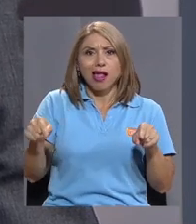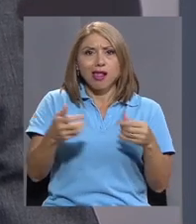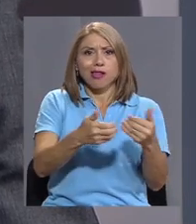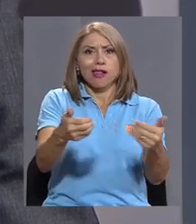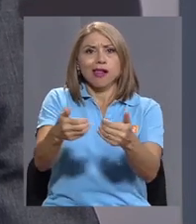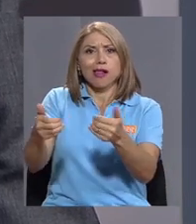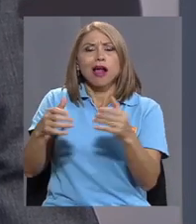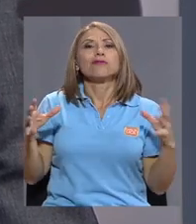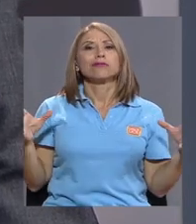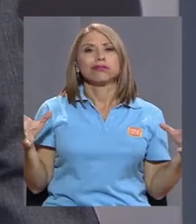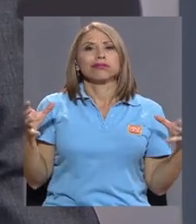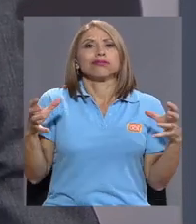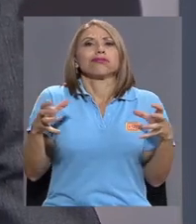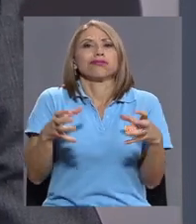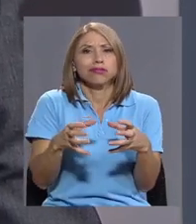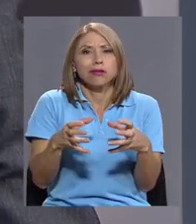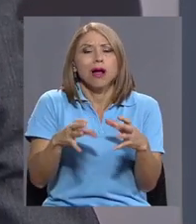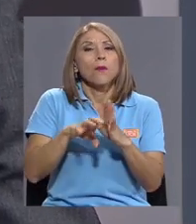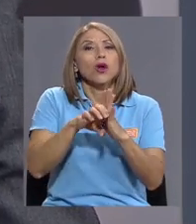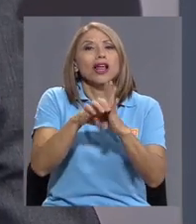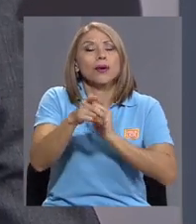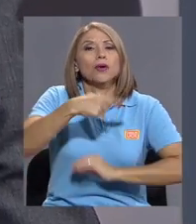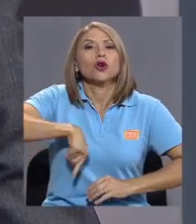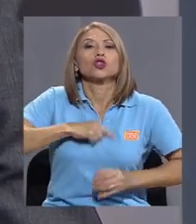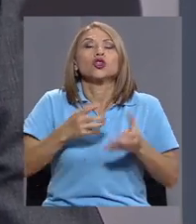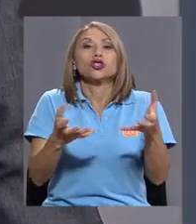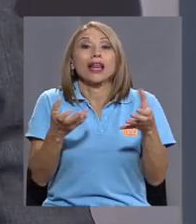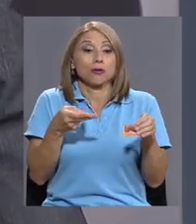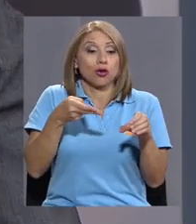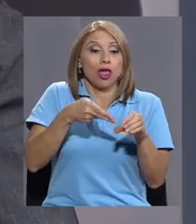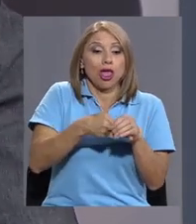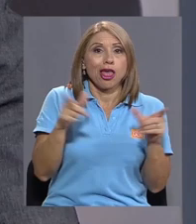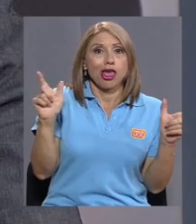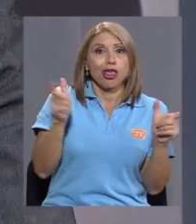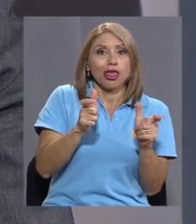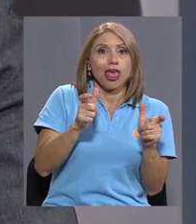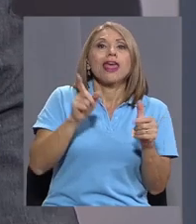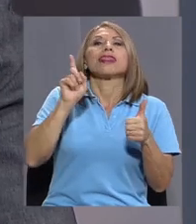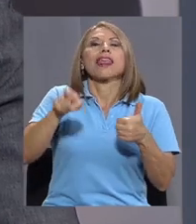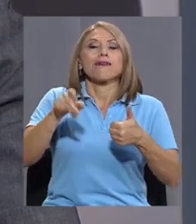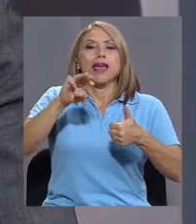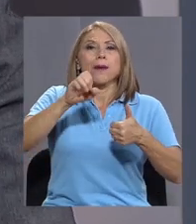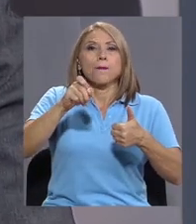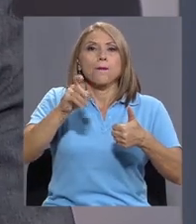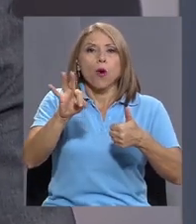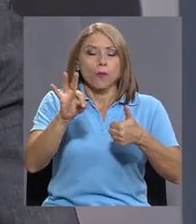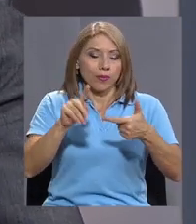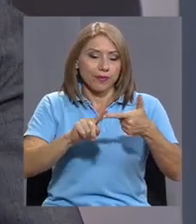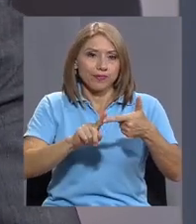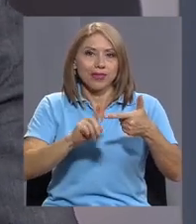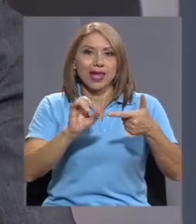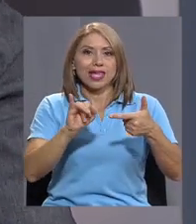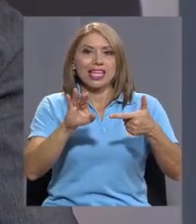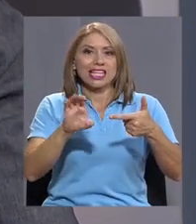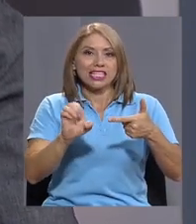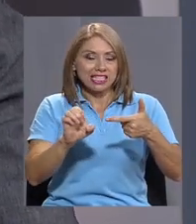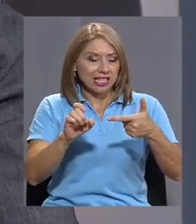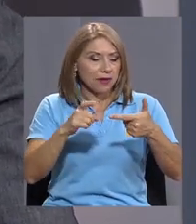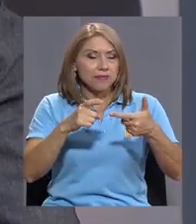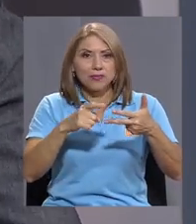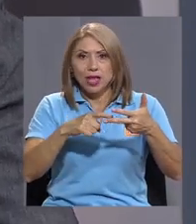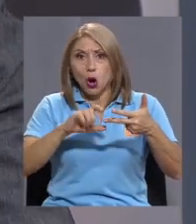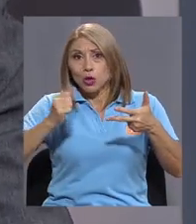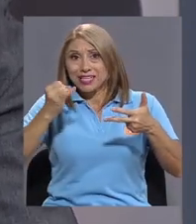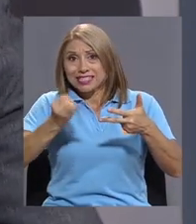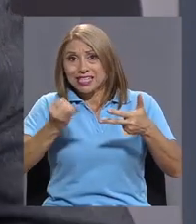nosotros queremos disminuir las emisiones en transporte, tenemos que integrar el MOB, el ICE, instituciones